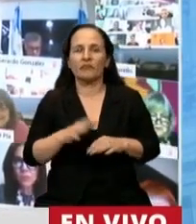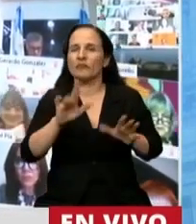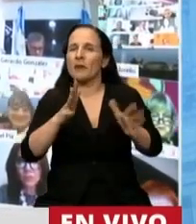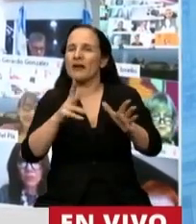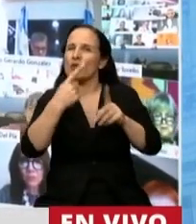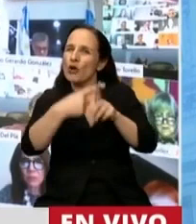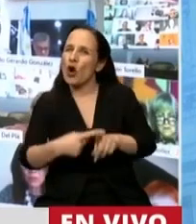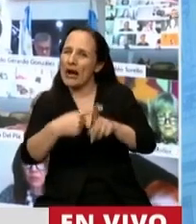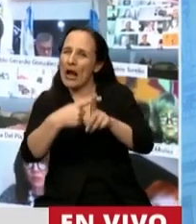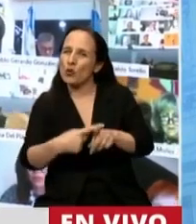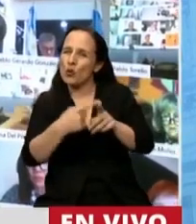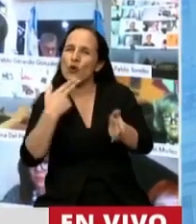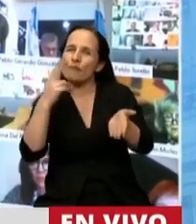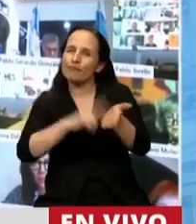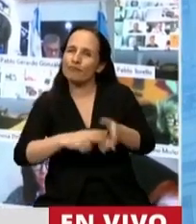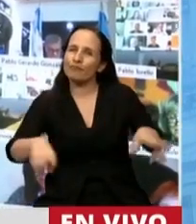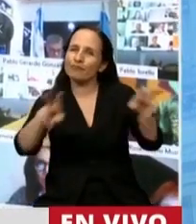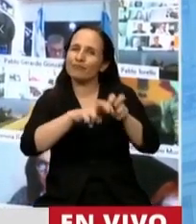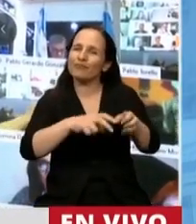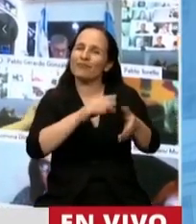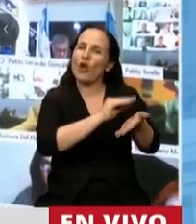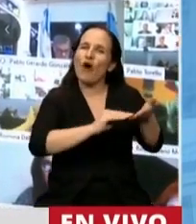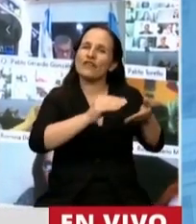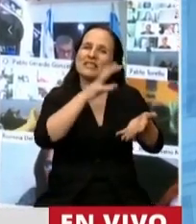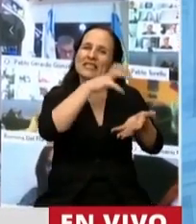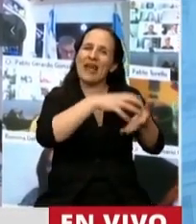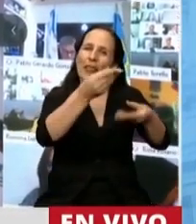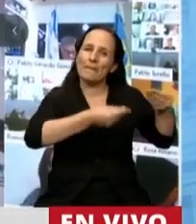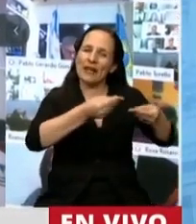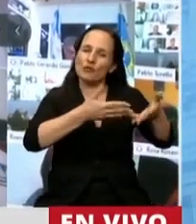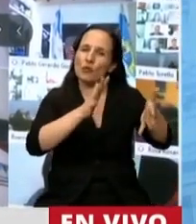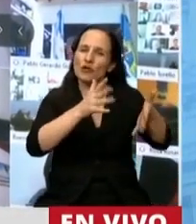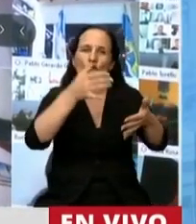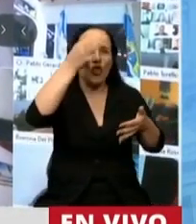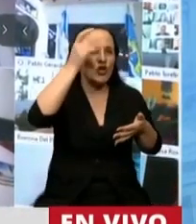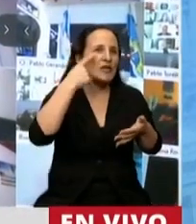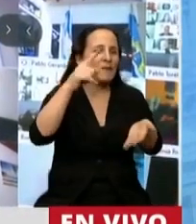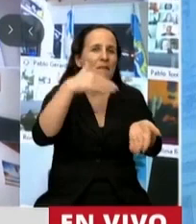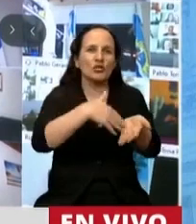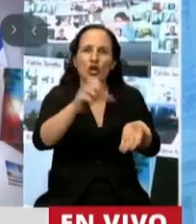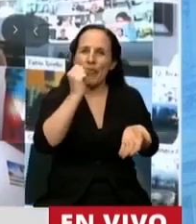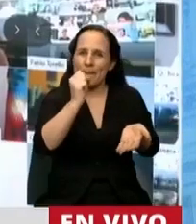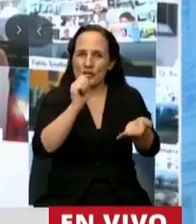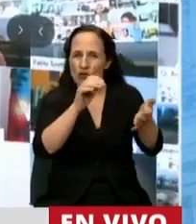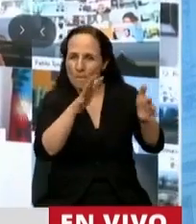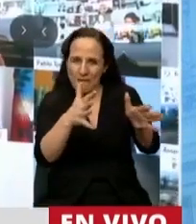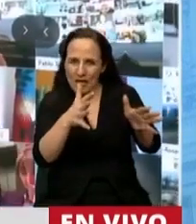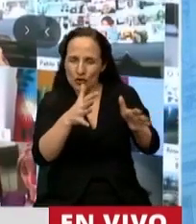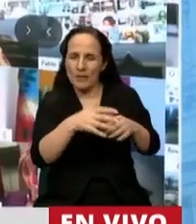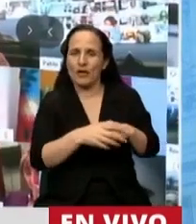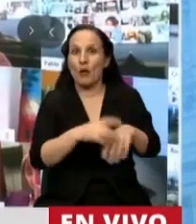total calculado originalmente por la Oficina de Presupuestos del Congreso era de 12.000 millones de pesos más menos.